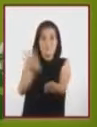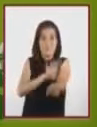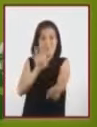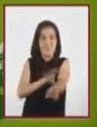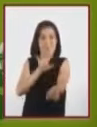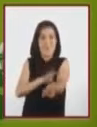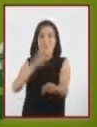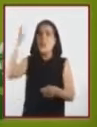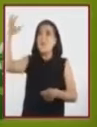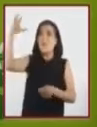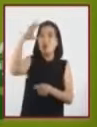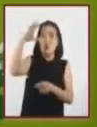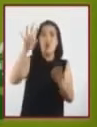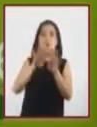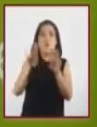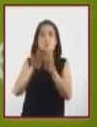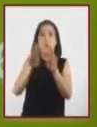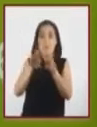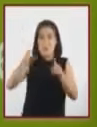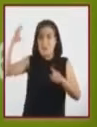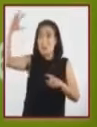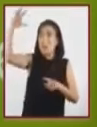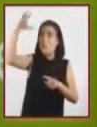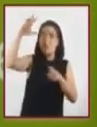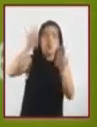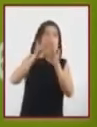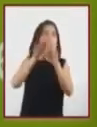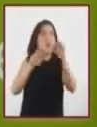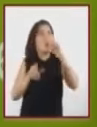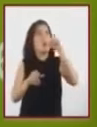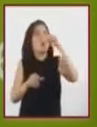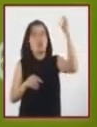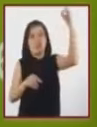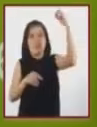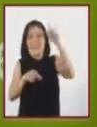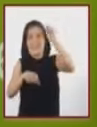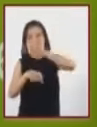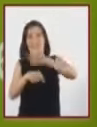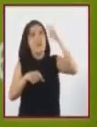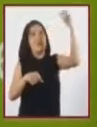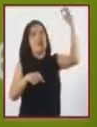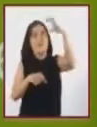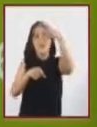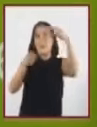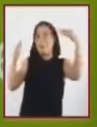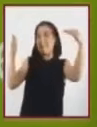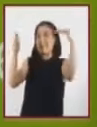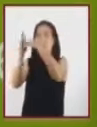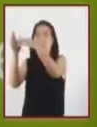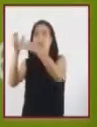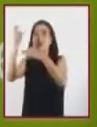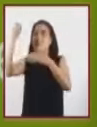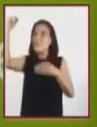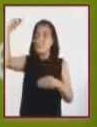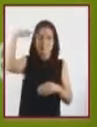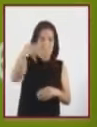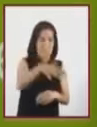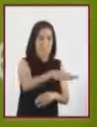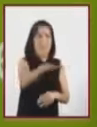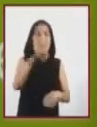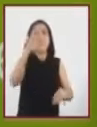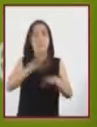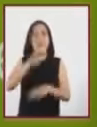Los paneles solares funcionan transformando de forma directa la radiación solar en electricidad gracias a unos paneles